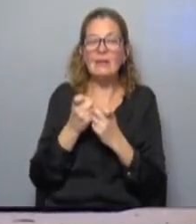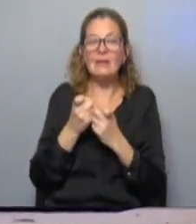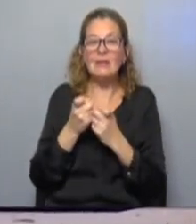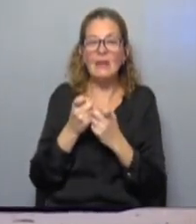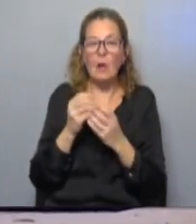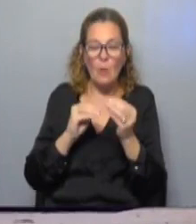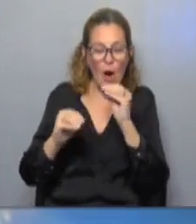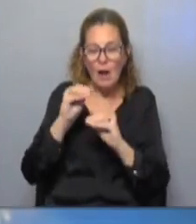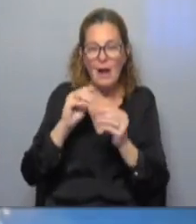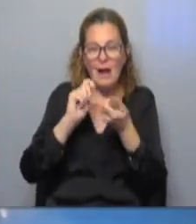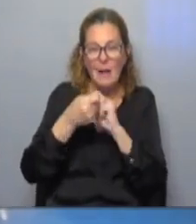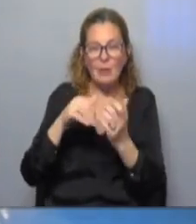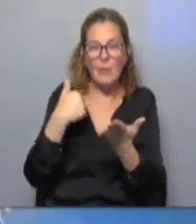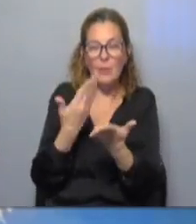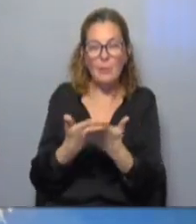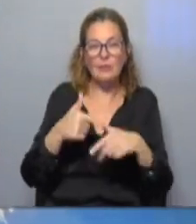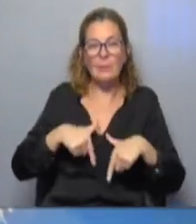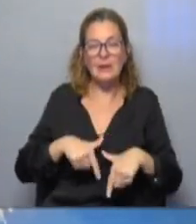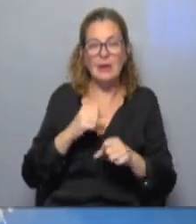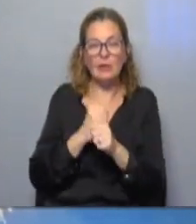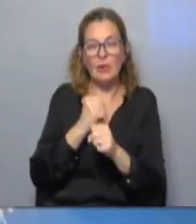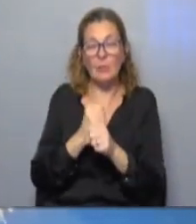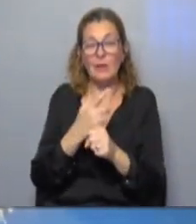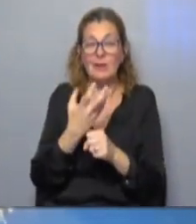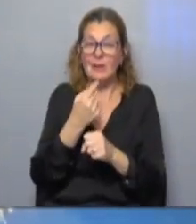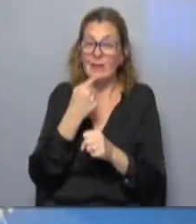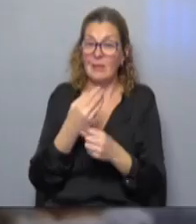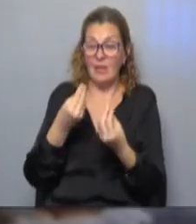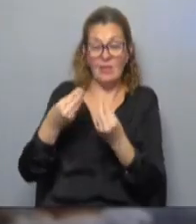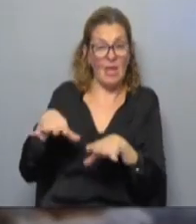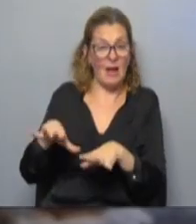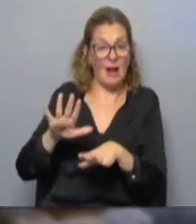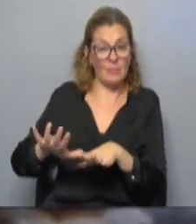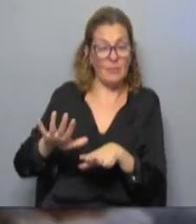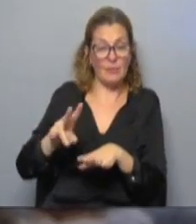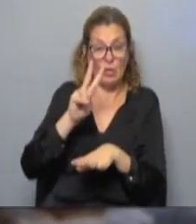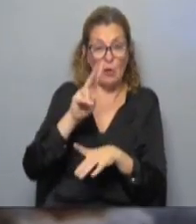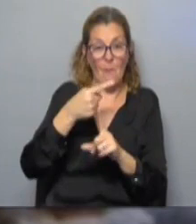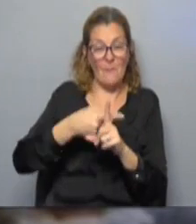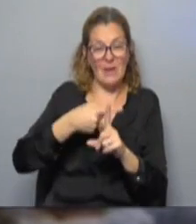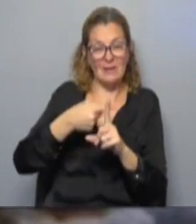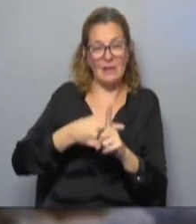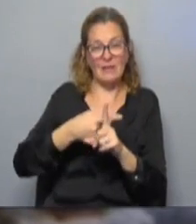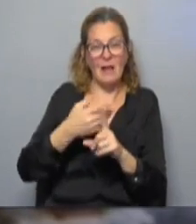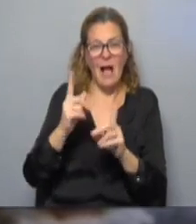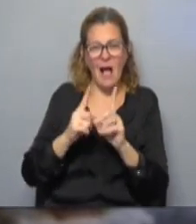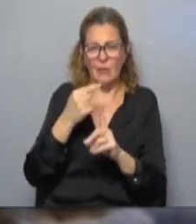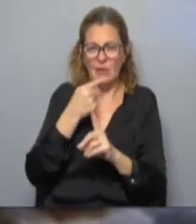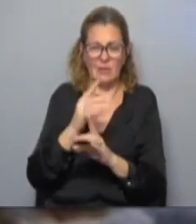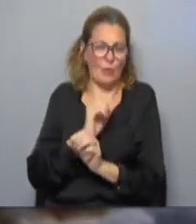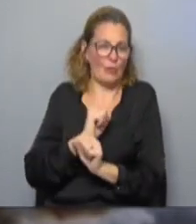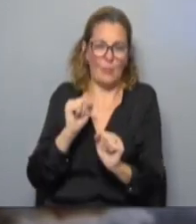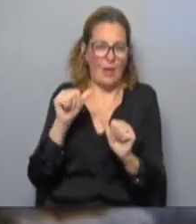la reestructura y la propuesta del Ministerio de Trabajo implicaría dejarla pendiente durante dos meses algo que consideran